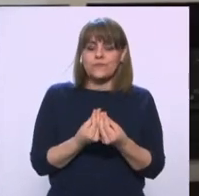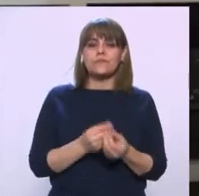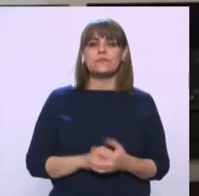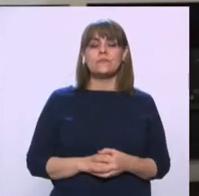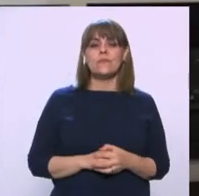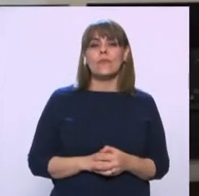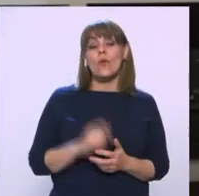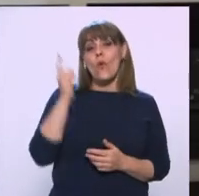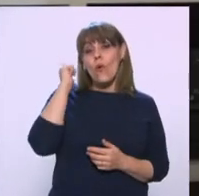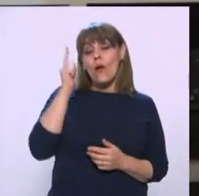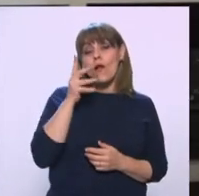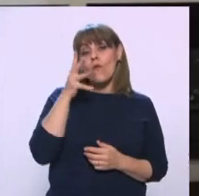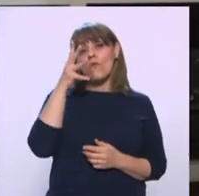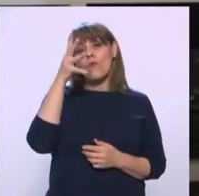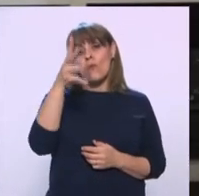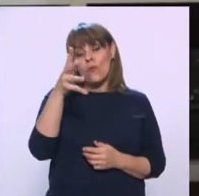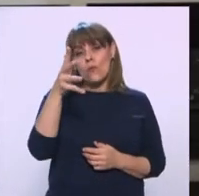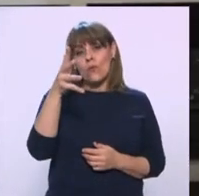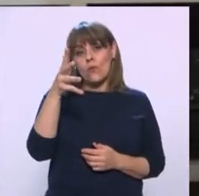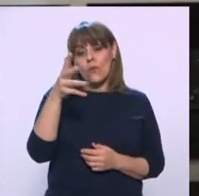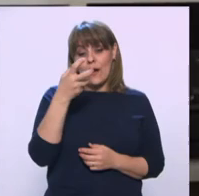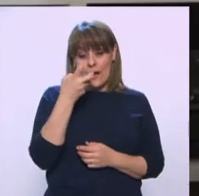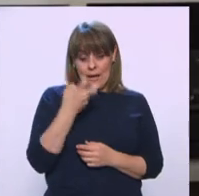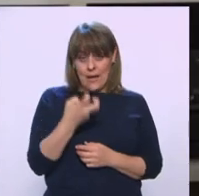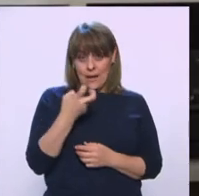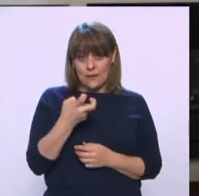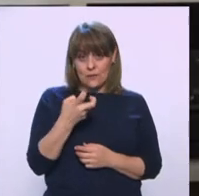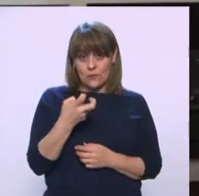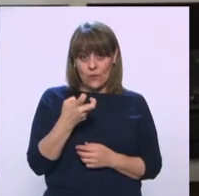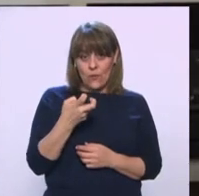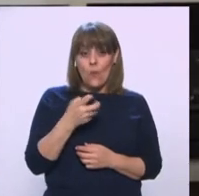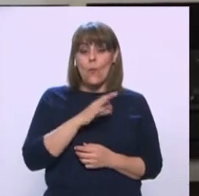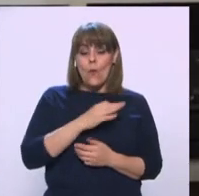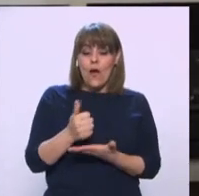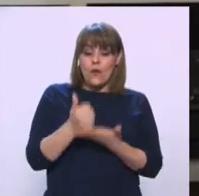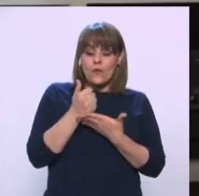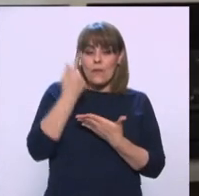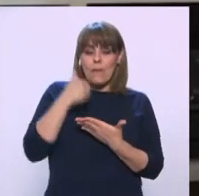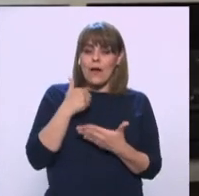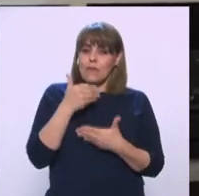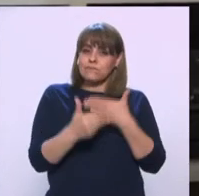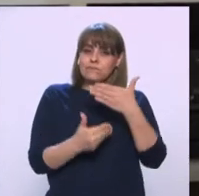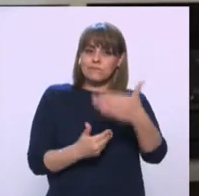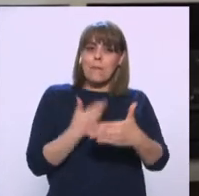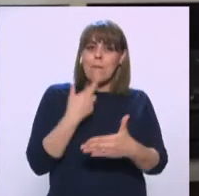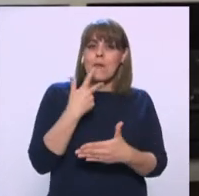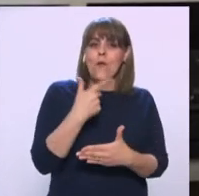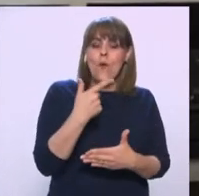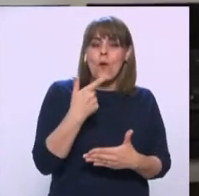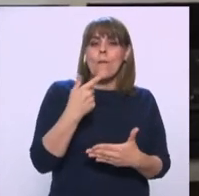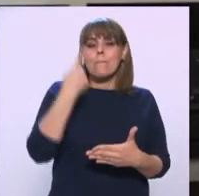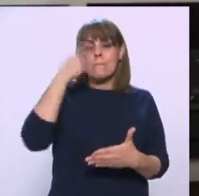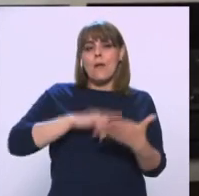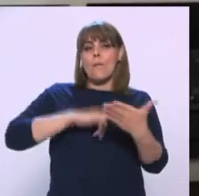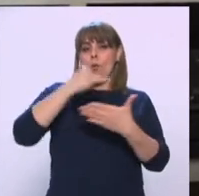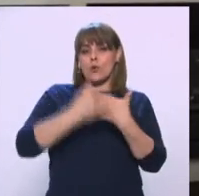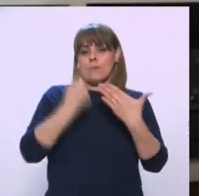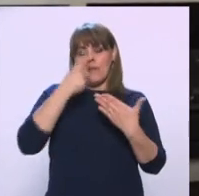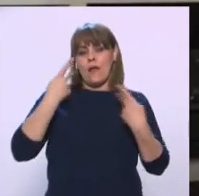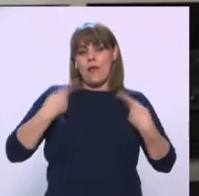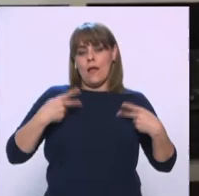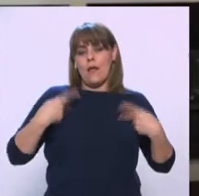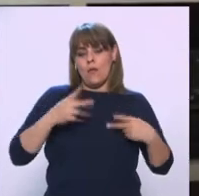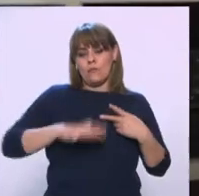pues, en el futuro, esto permita que avancemos más de la mano en estas políticas de salud y el desarrollo.